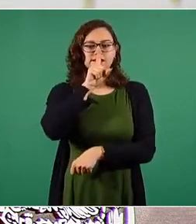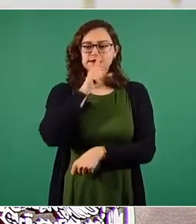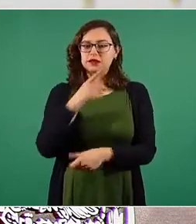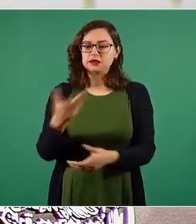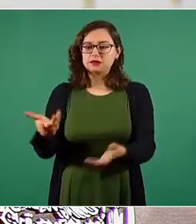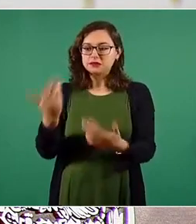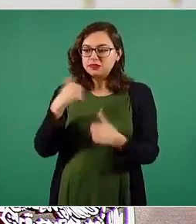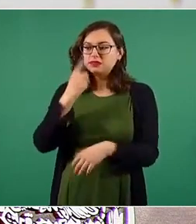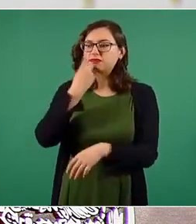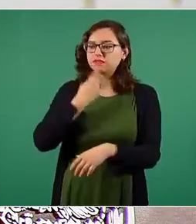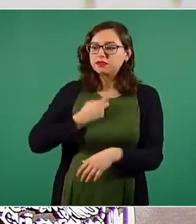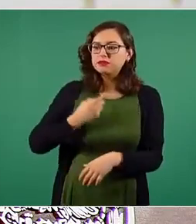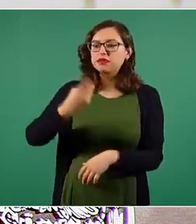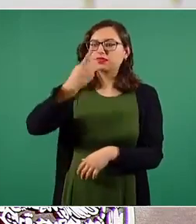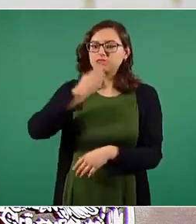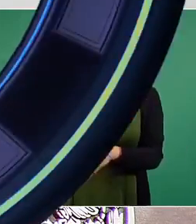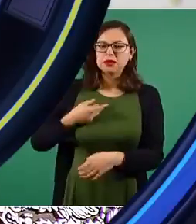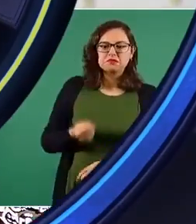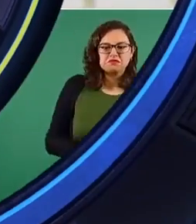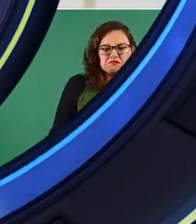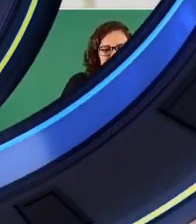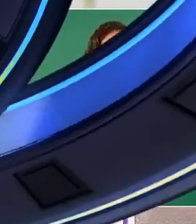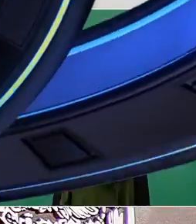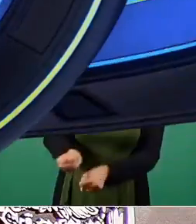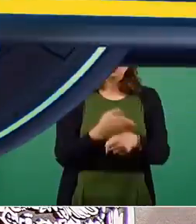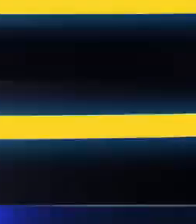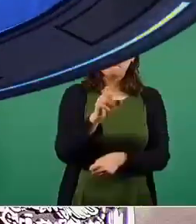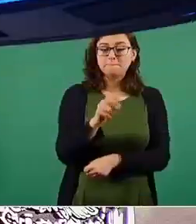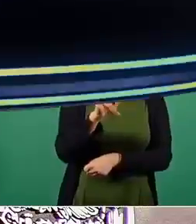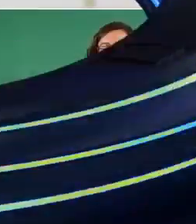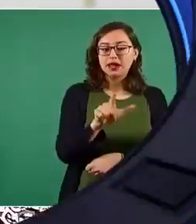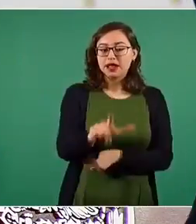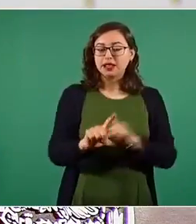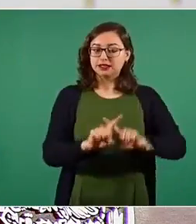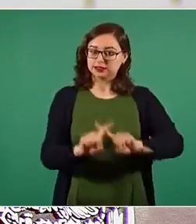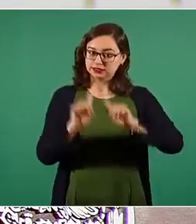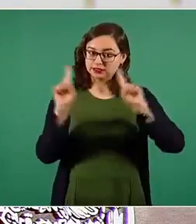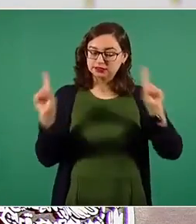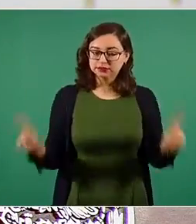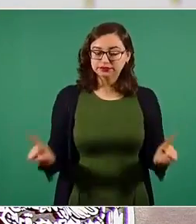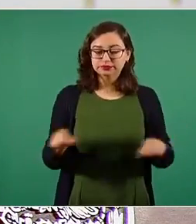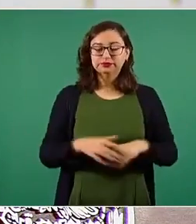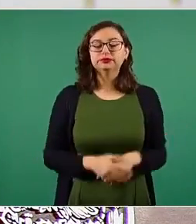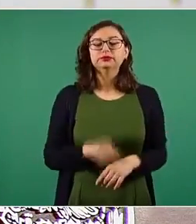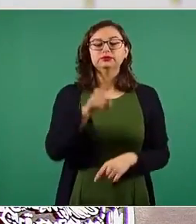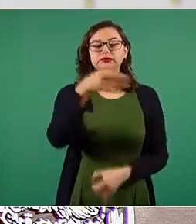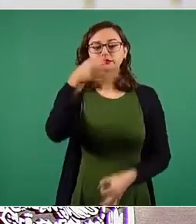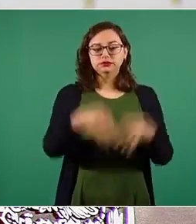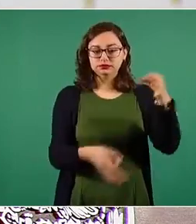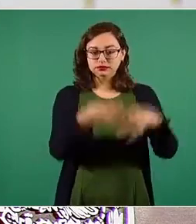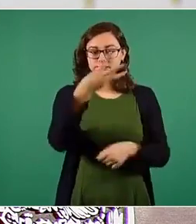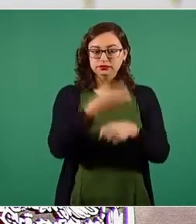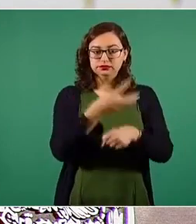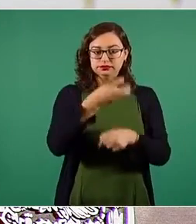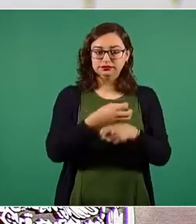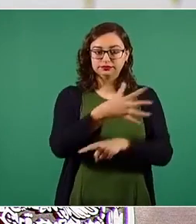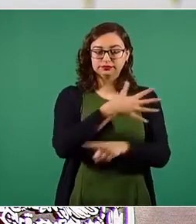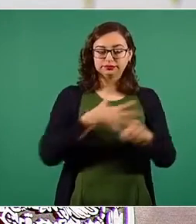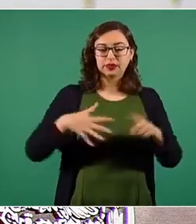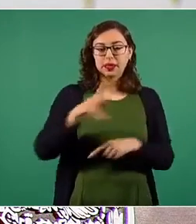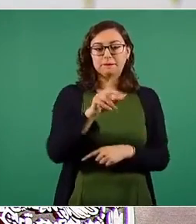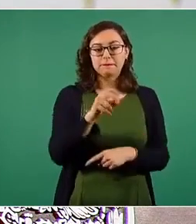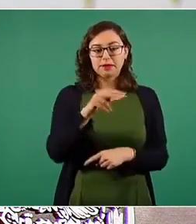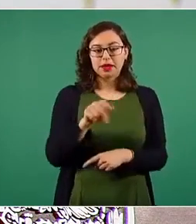confesión o dentro del mismísimo penal. El último punto del decreto tiene relación con la liberación de